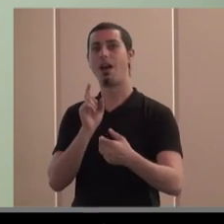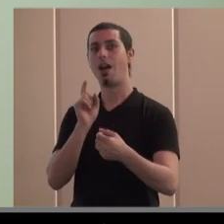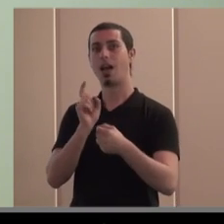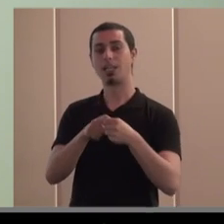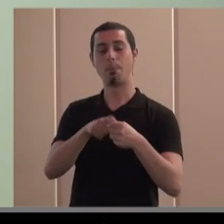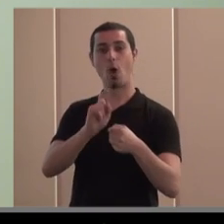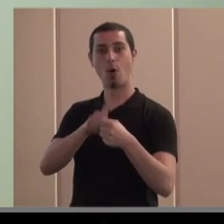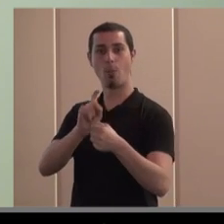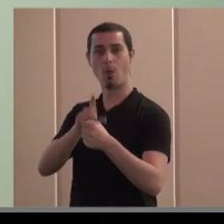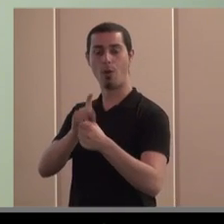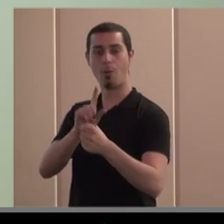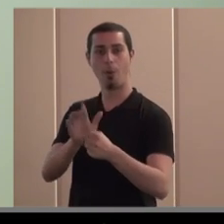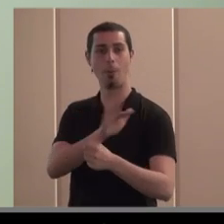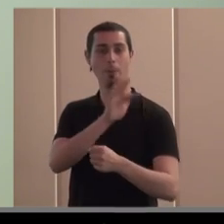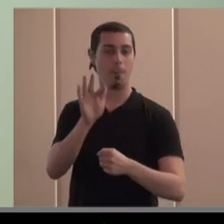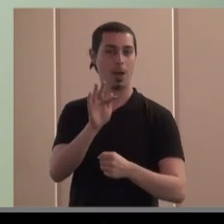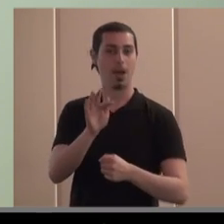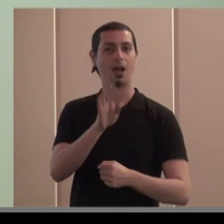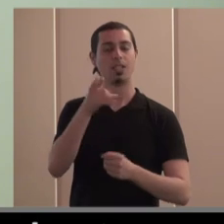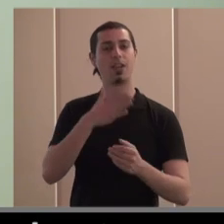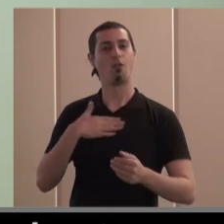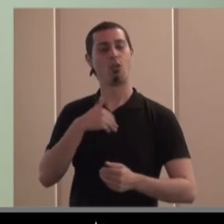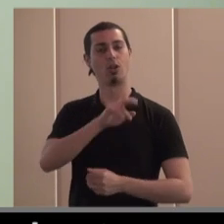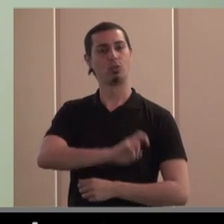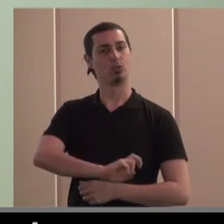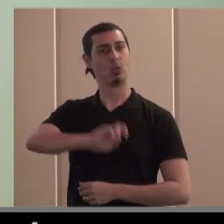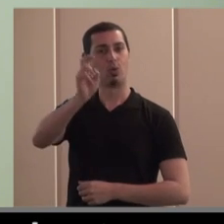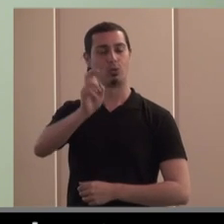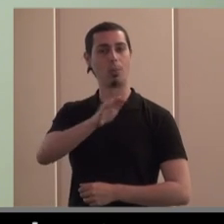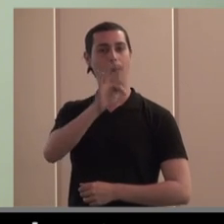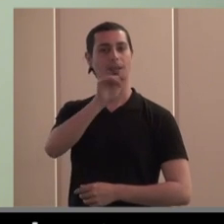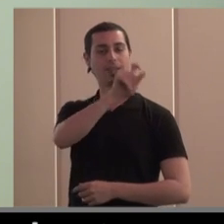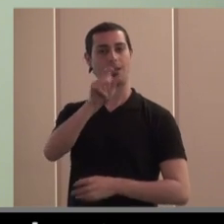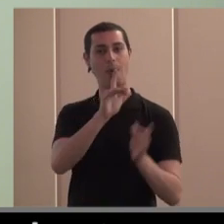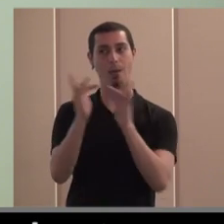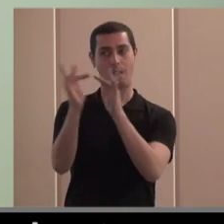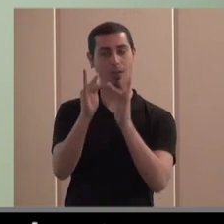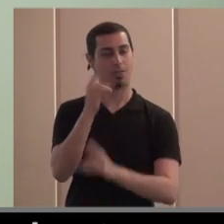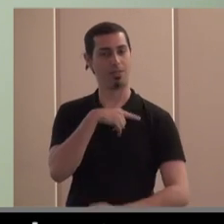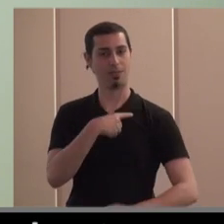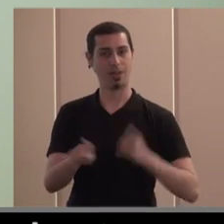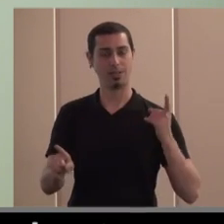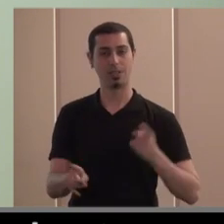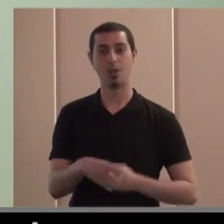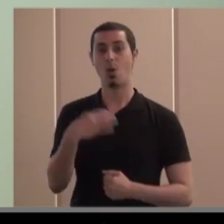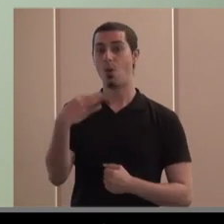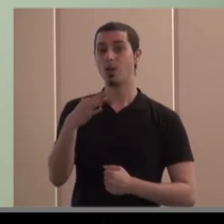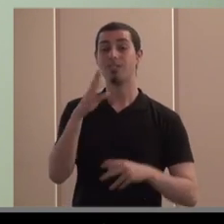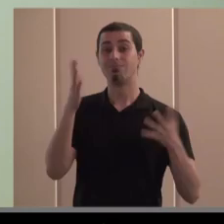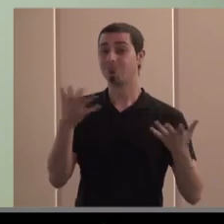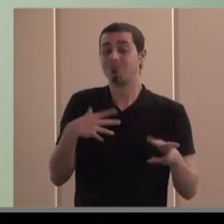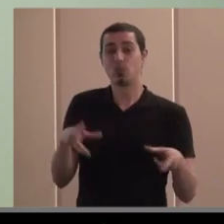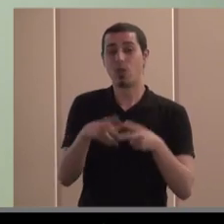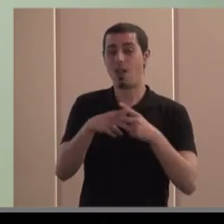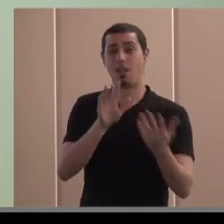y tienen otras otras funciones y surgen otros interlocutores eso lo único que quiere decir es que la sociedad está